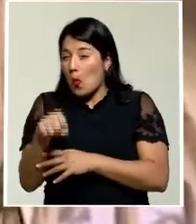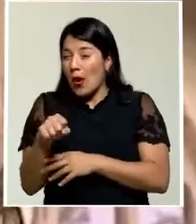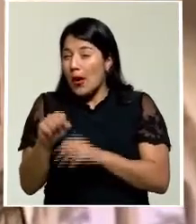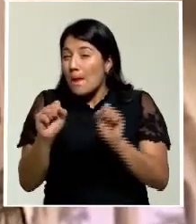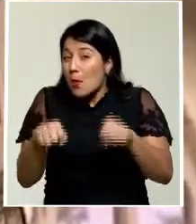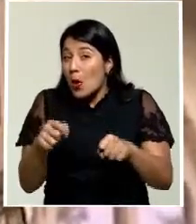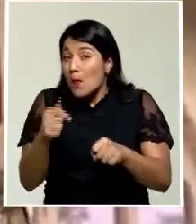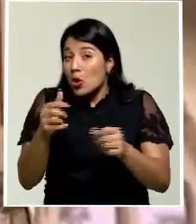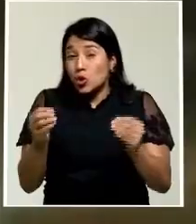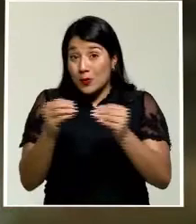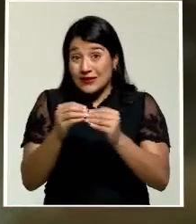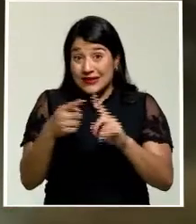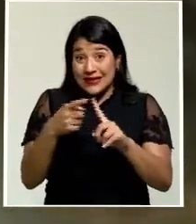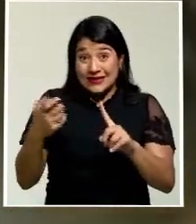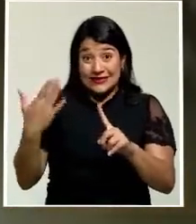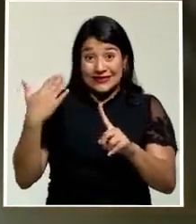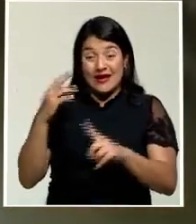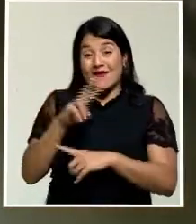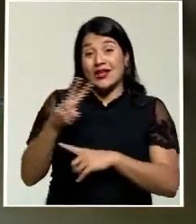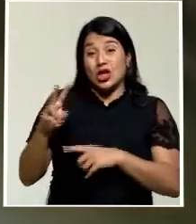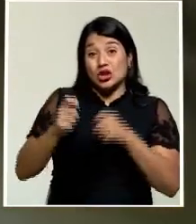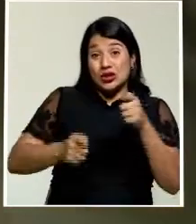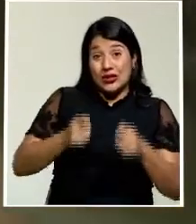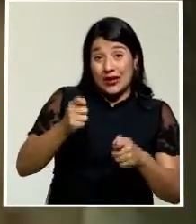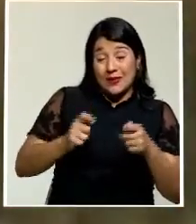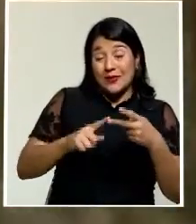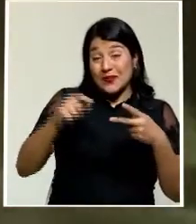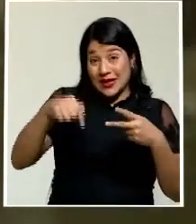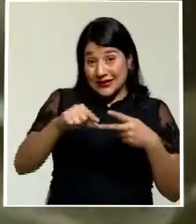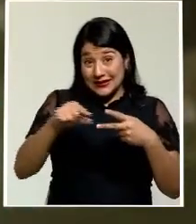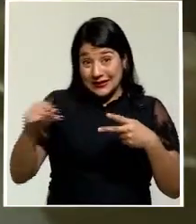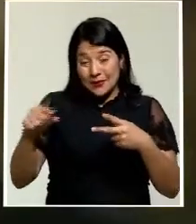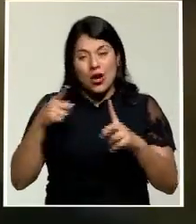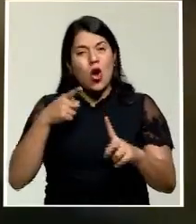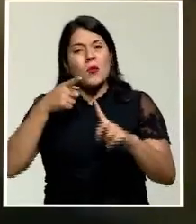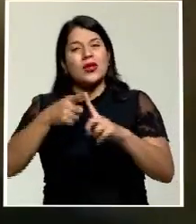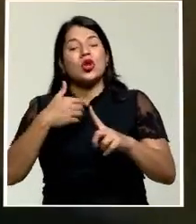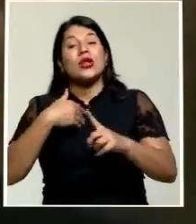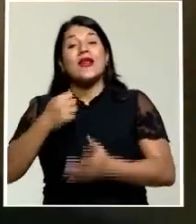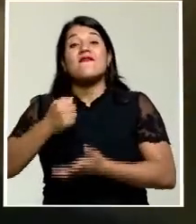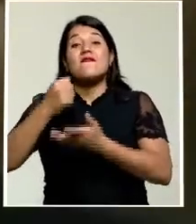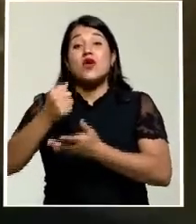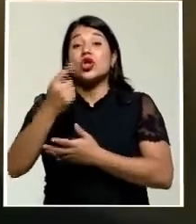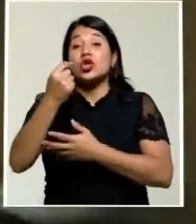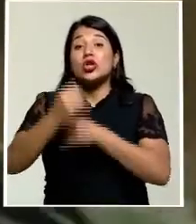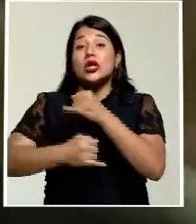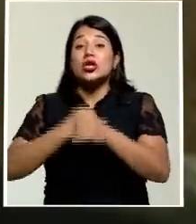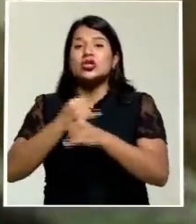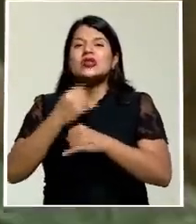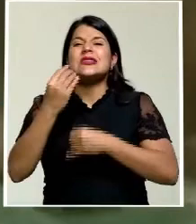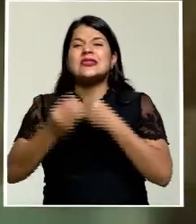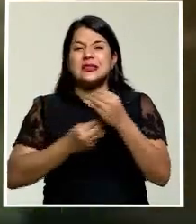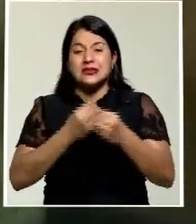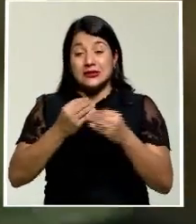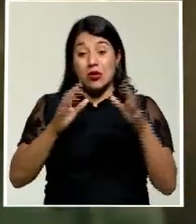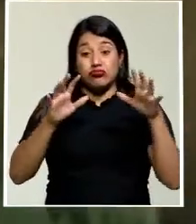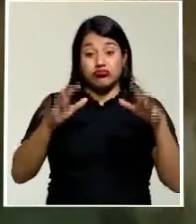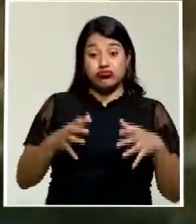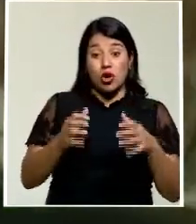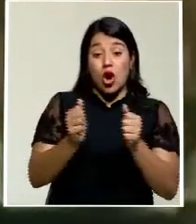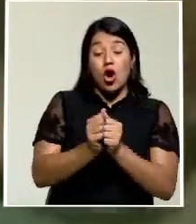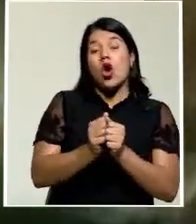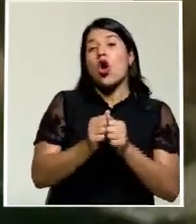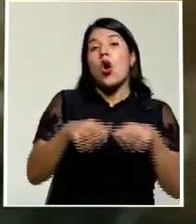pasado 22 de septiembre y durante esta semana la misión del Fondo Monetario Internacional mantendrá reuniones con el Poder Ejecutivo, Asamblea